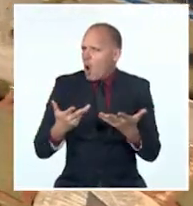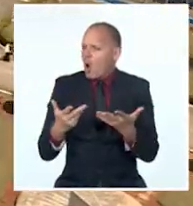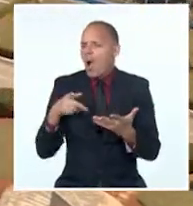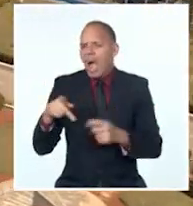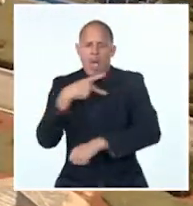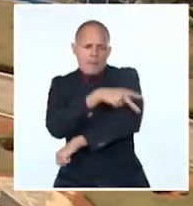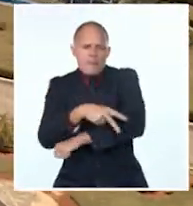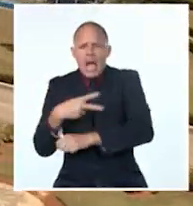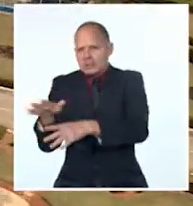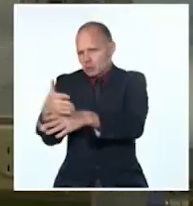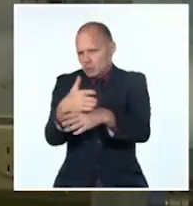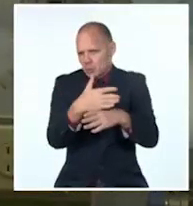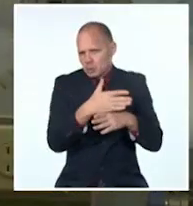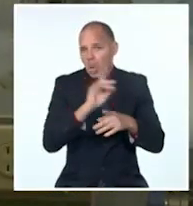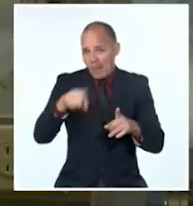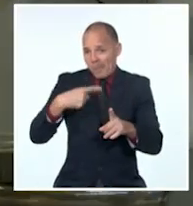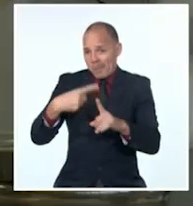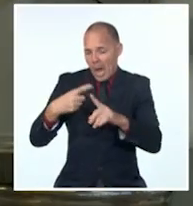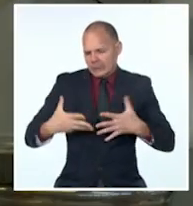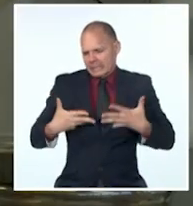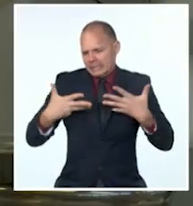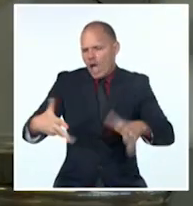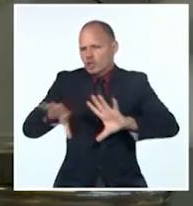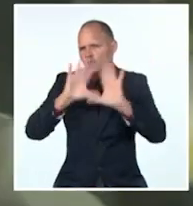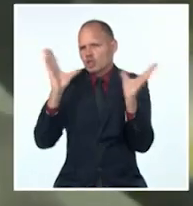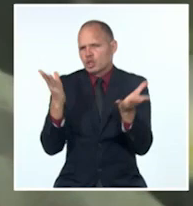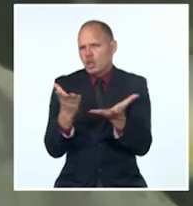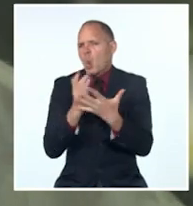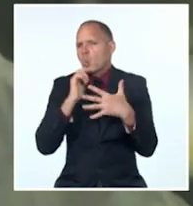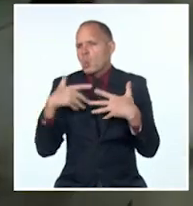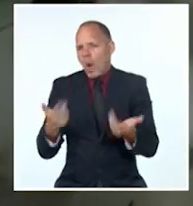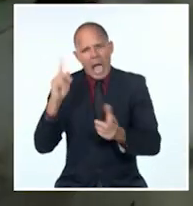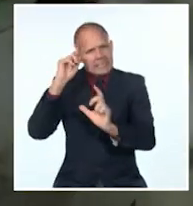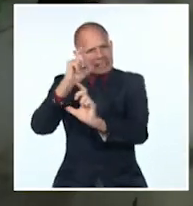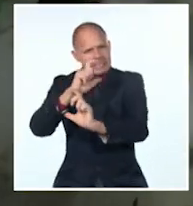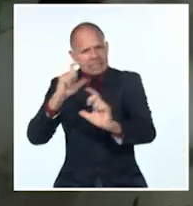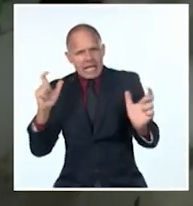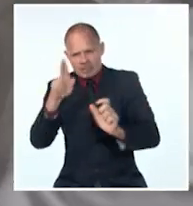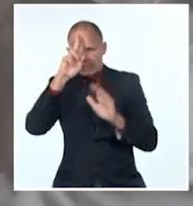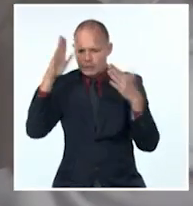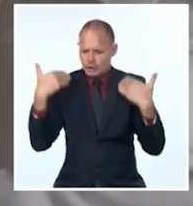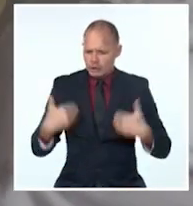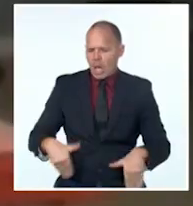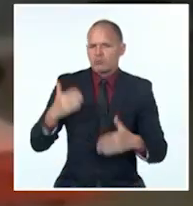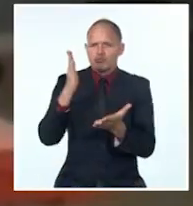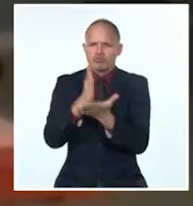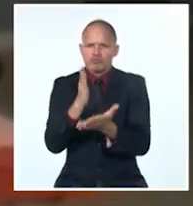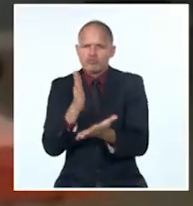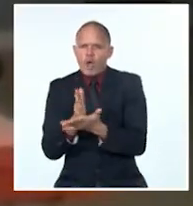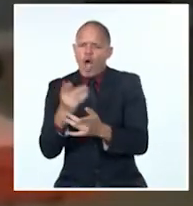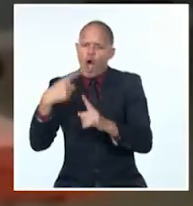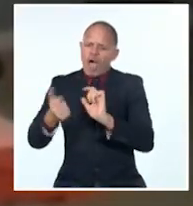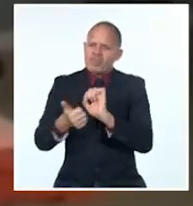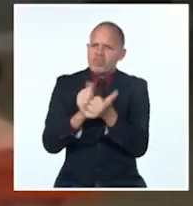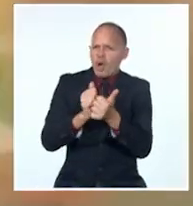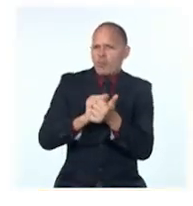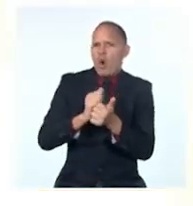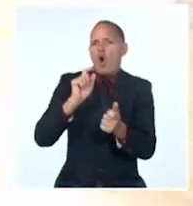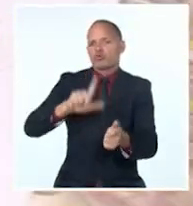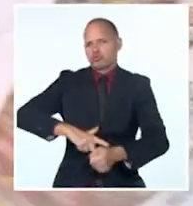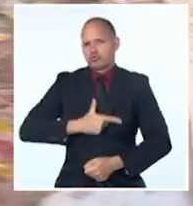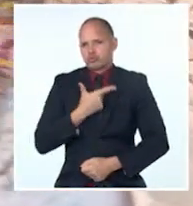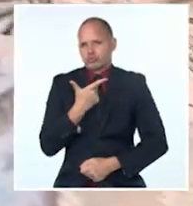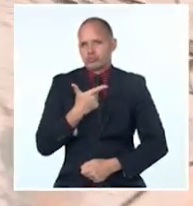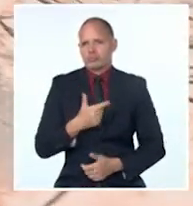y aporta el máximo a su alcance en los terrenos de la salud, la educación, el deporte y la cultura.